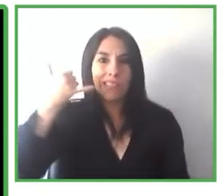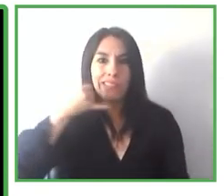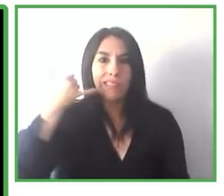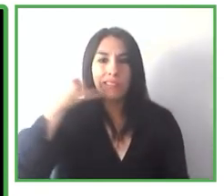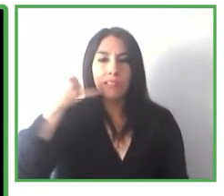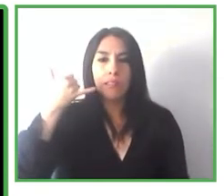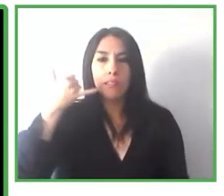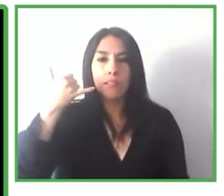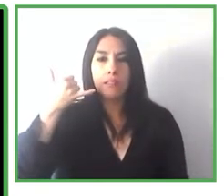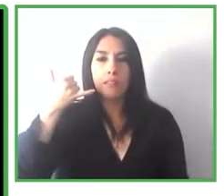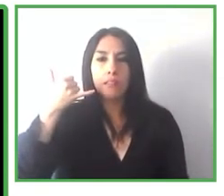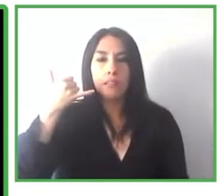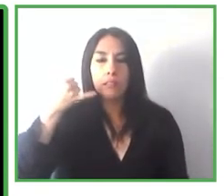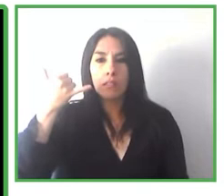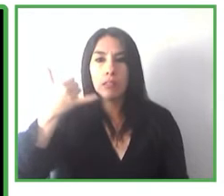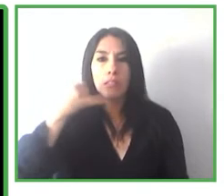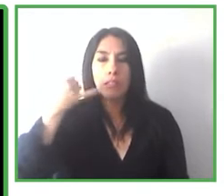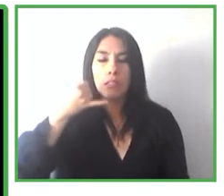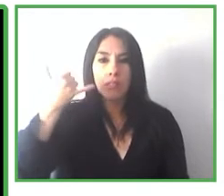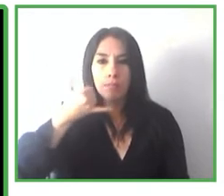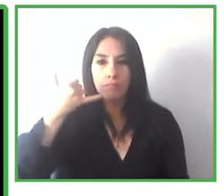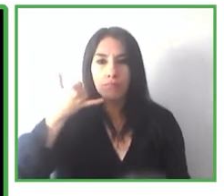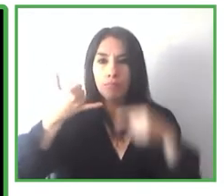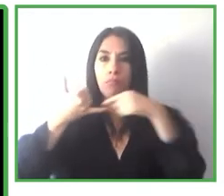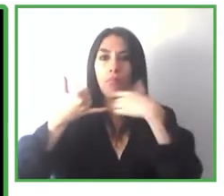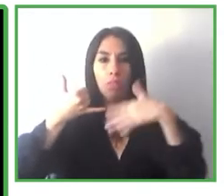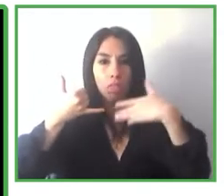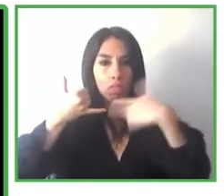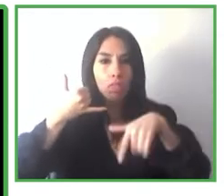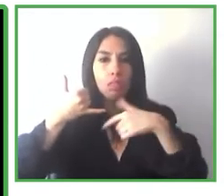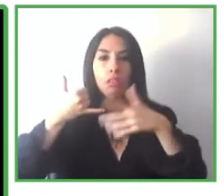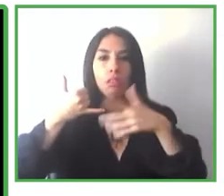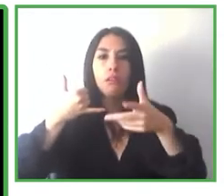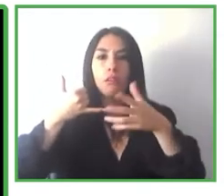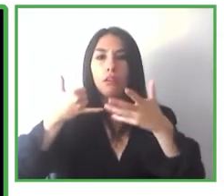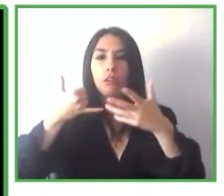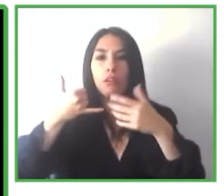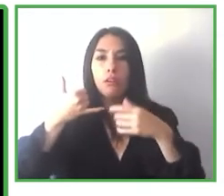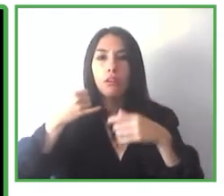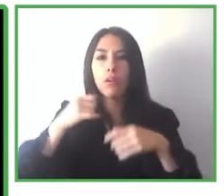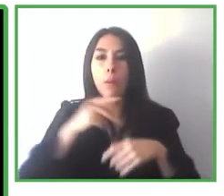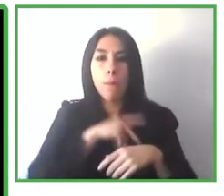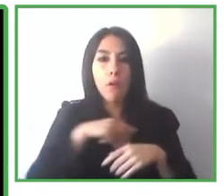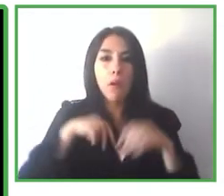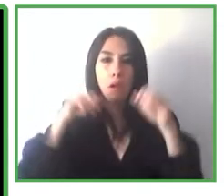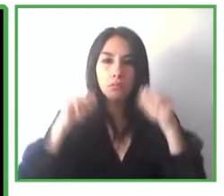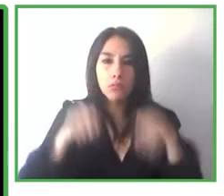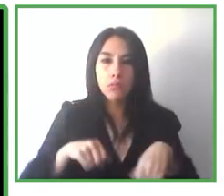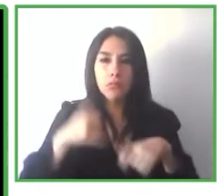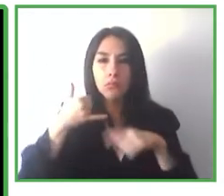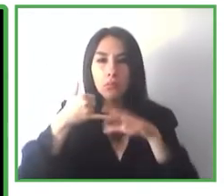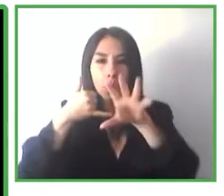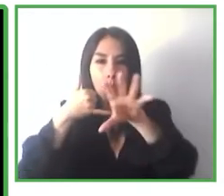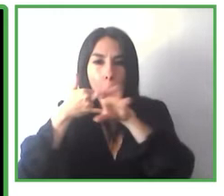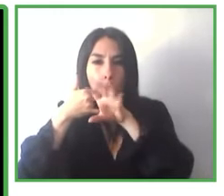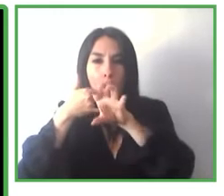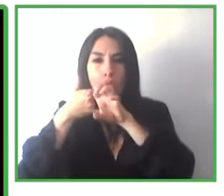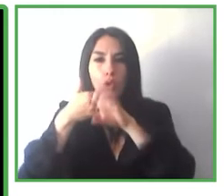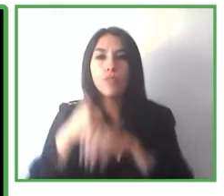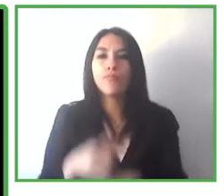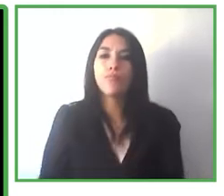y este código Navilens ya permite por ejemplo leerse con mucho ángulo hasta 80 grados a cualquiera de sus lados